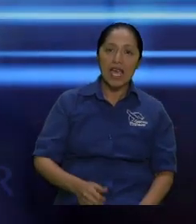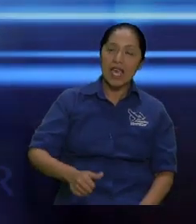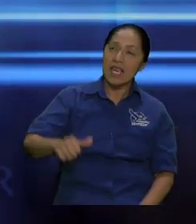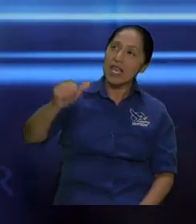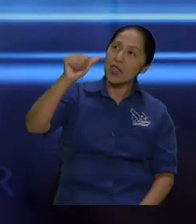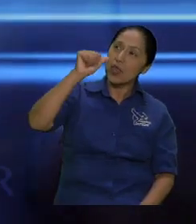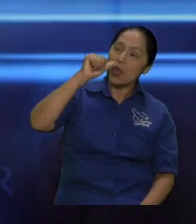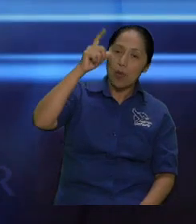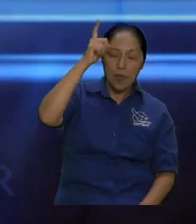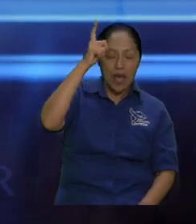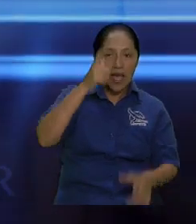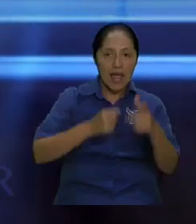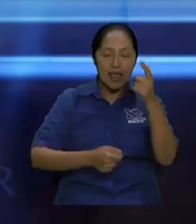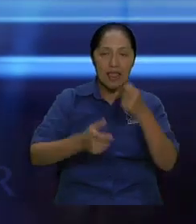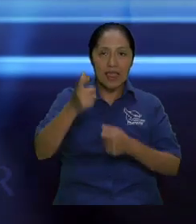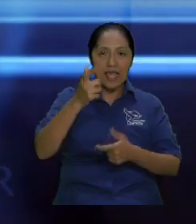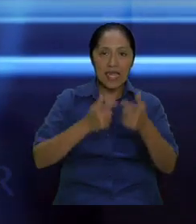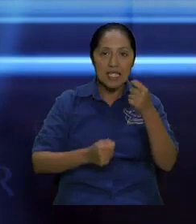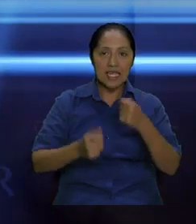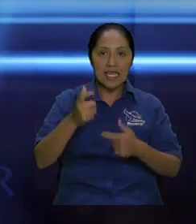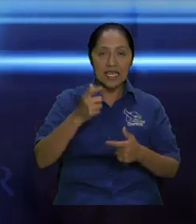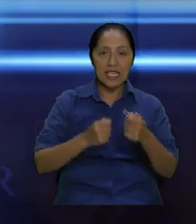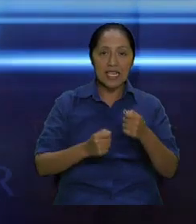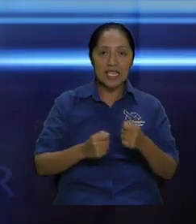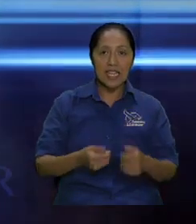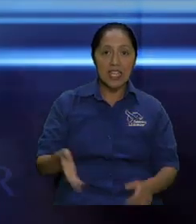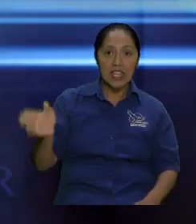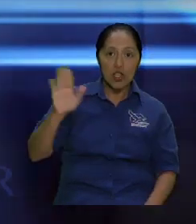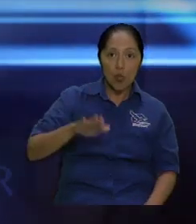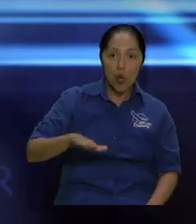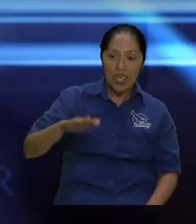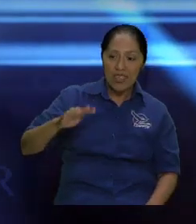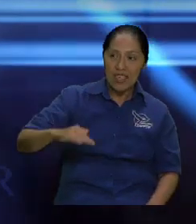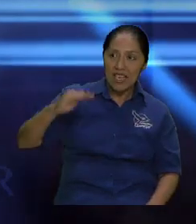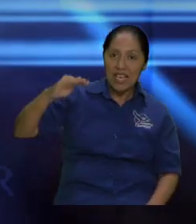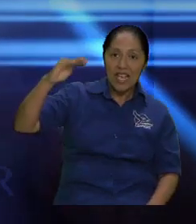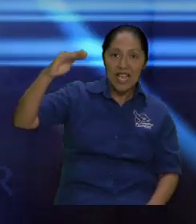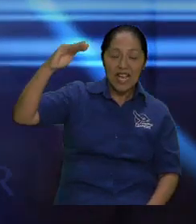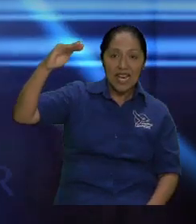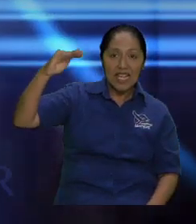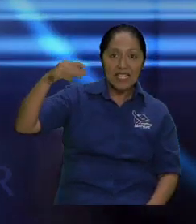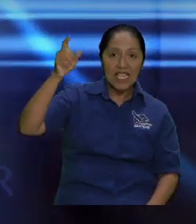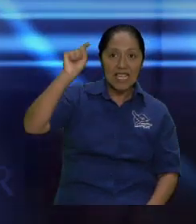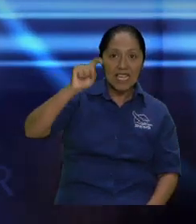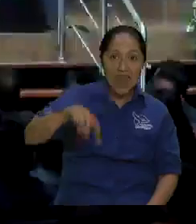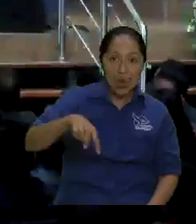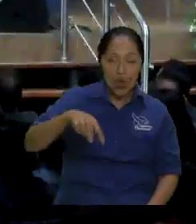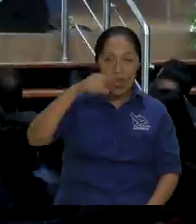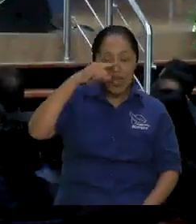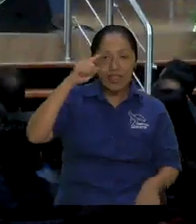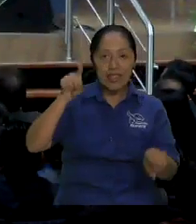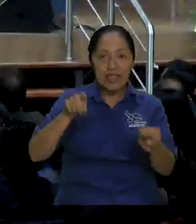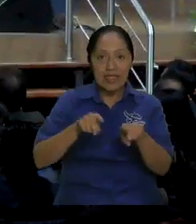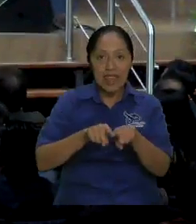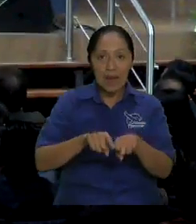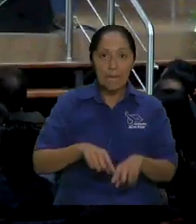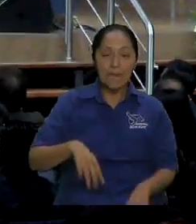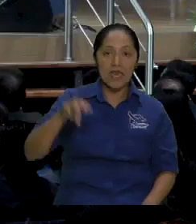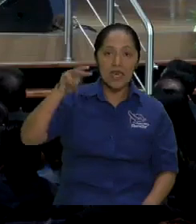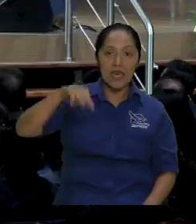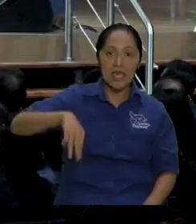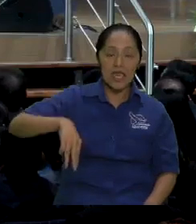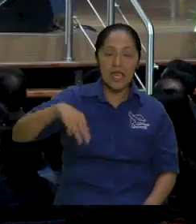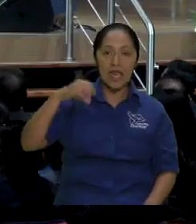crecer y de repente ahora ya no está tomando solo leche sino que ya tomó leche y miel pero por qué razón